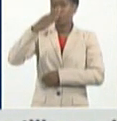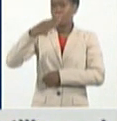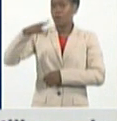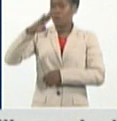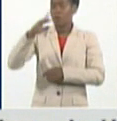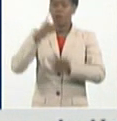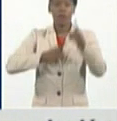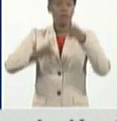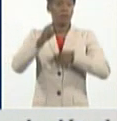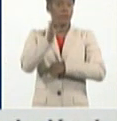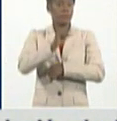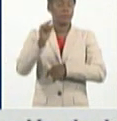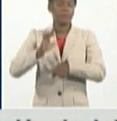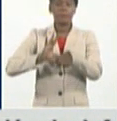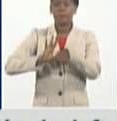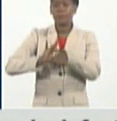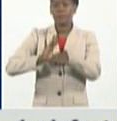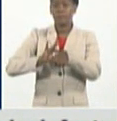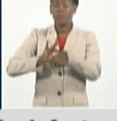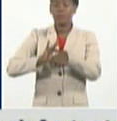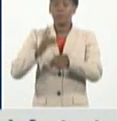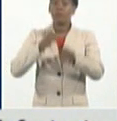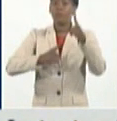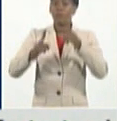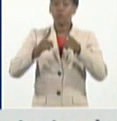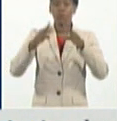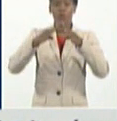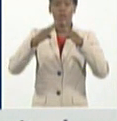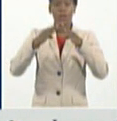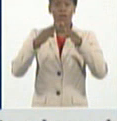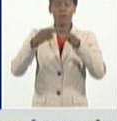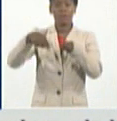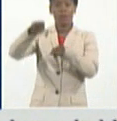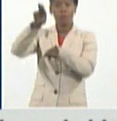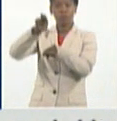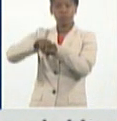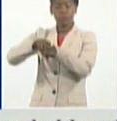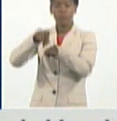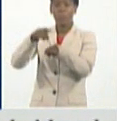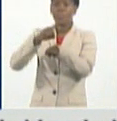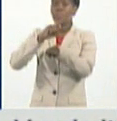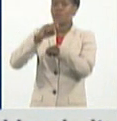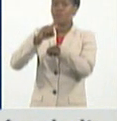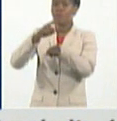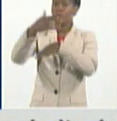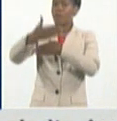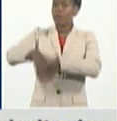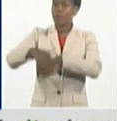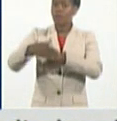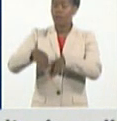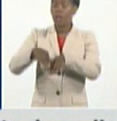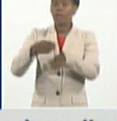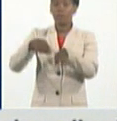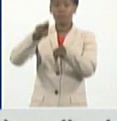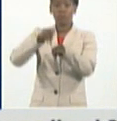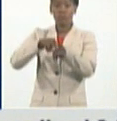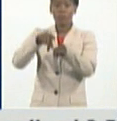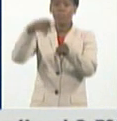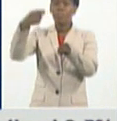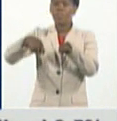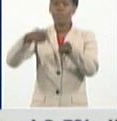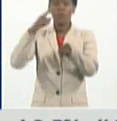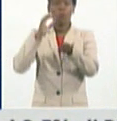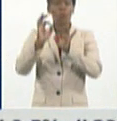muchos de ellos porque no pueden hacerlo y que lamentablemente enferman y una parte fallece, como